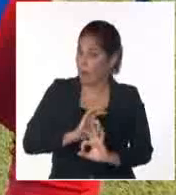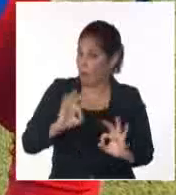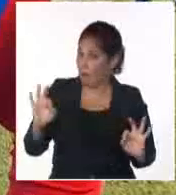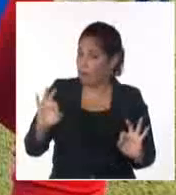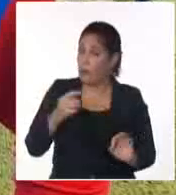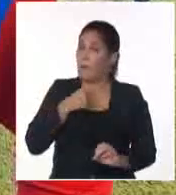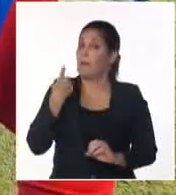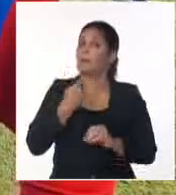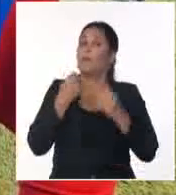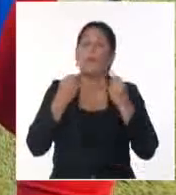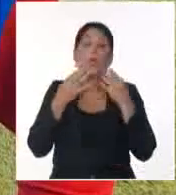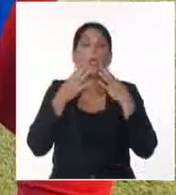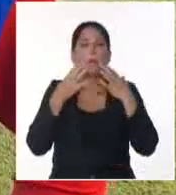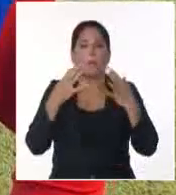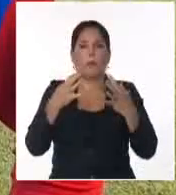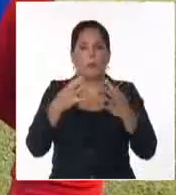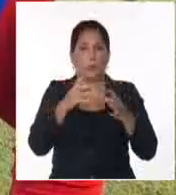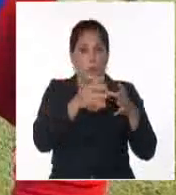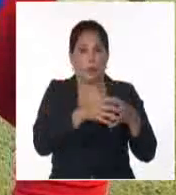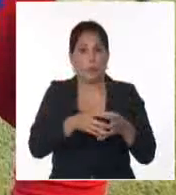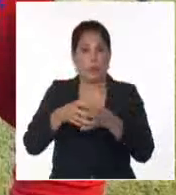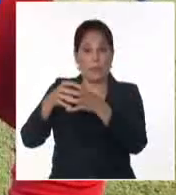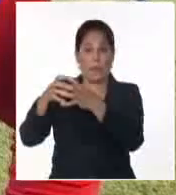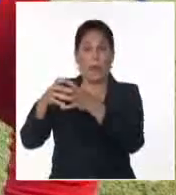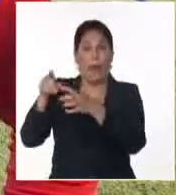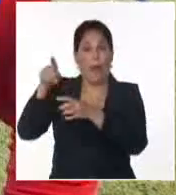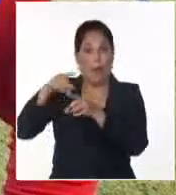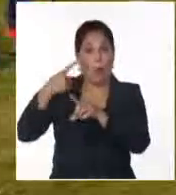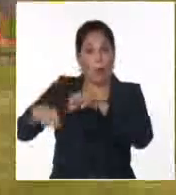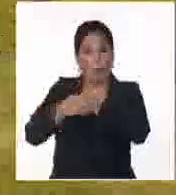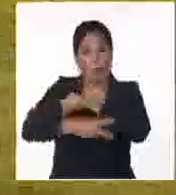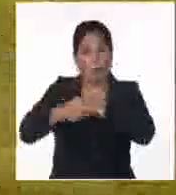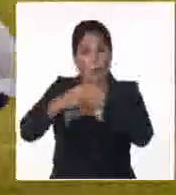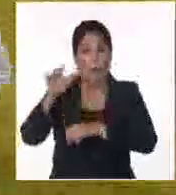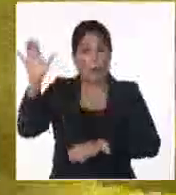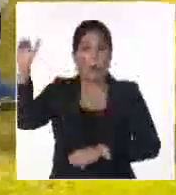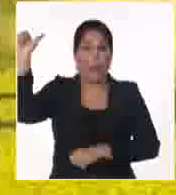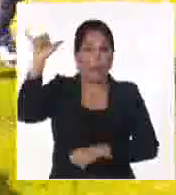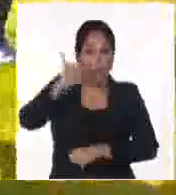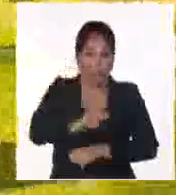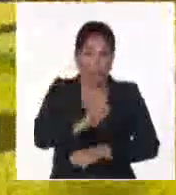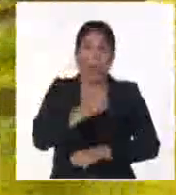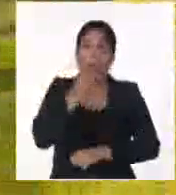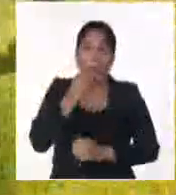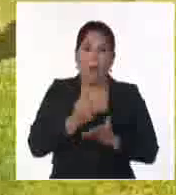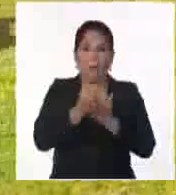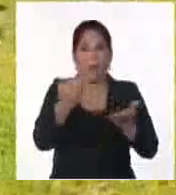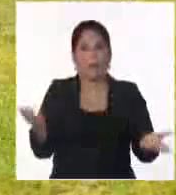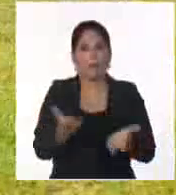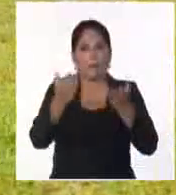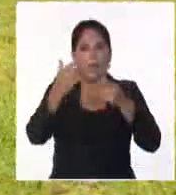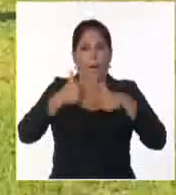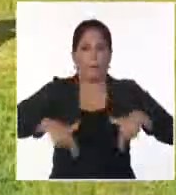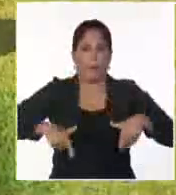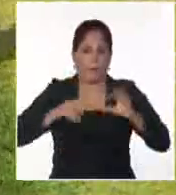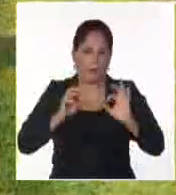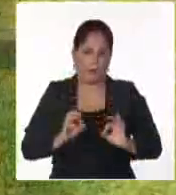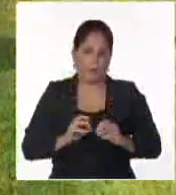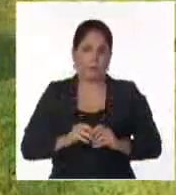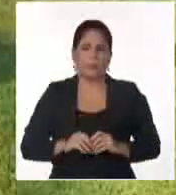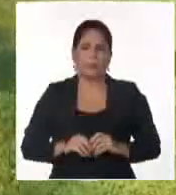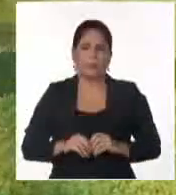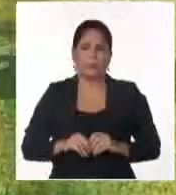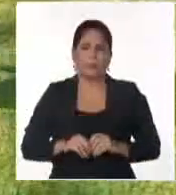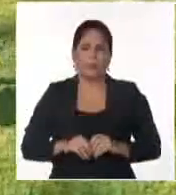nosotros es importante porque todas estas triadas de jóvenes que tenemos en un futuro pueden servirnos para algunos campeonatos. que se